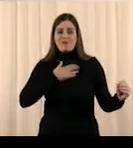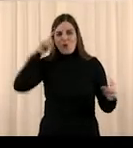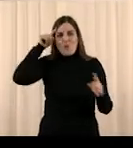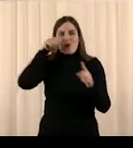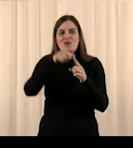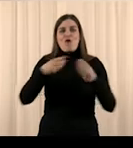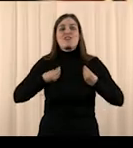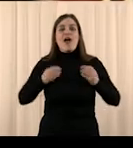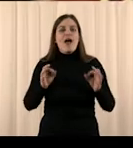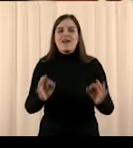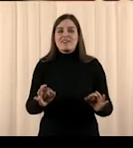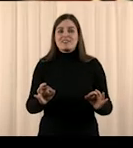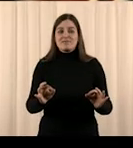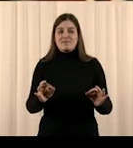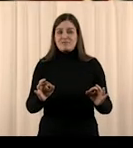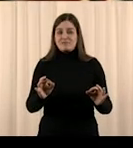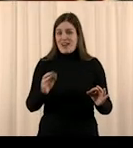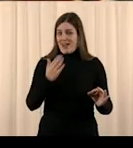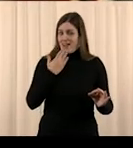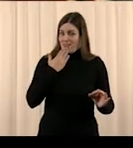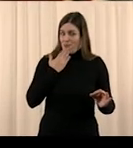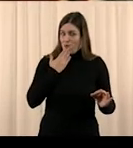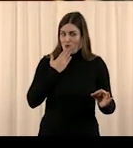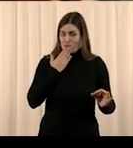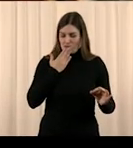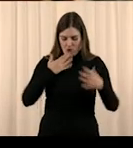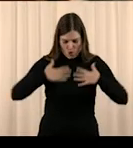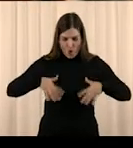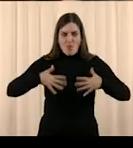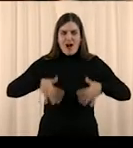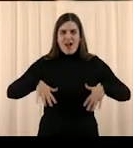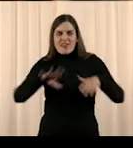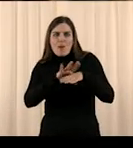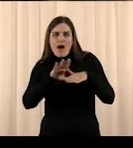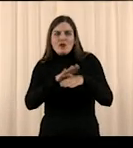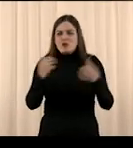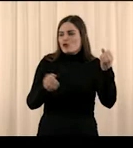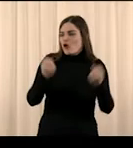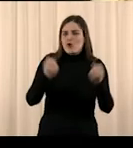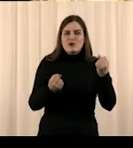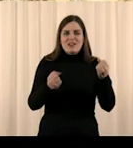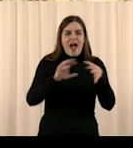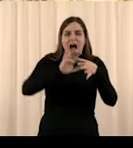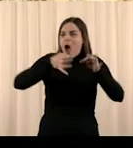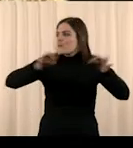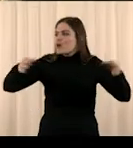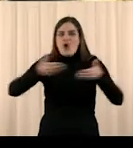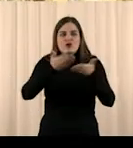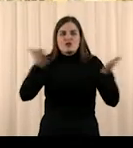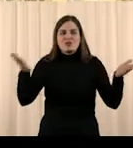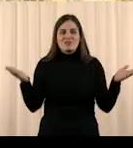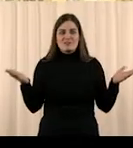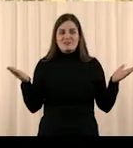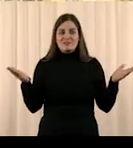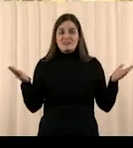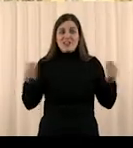objetivo. Suena ridículo. Tu ropa. Tus zapatos. Tu automóvil. Tus amigos. En eso